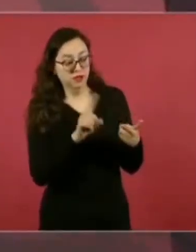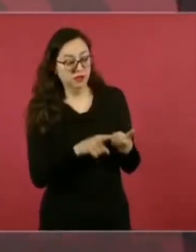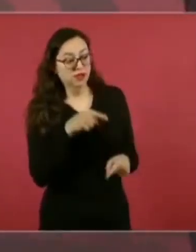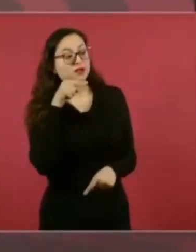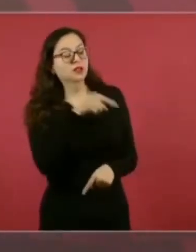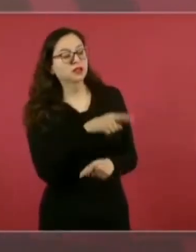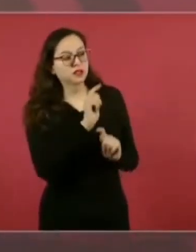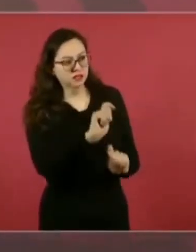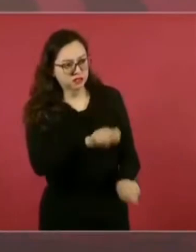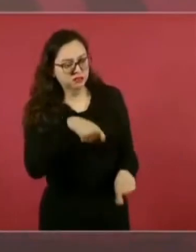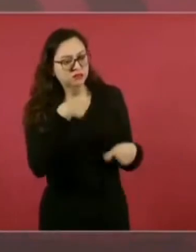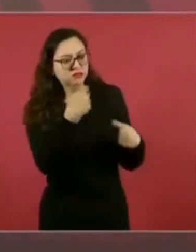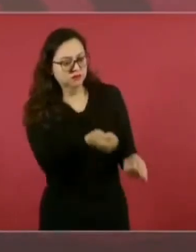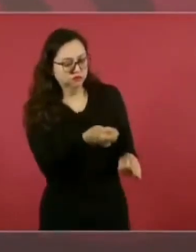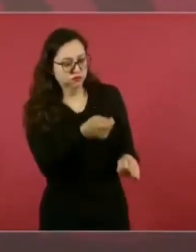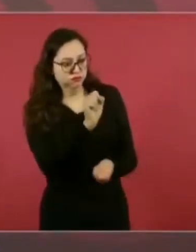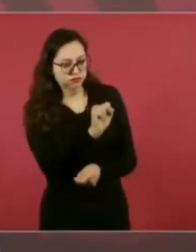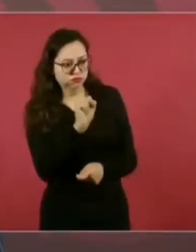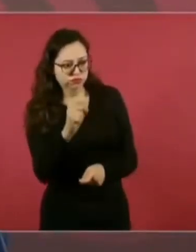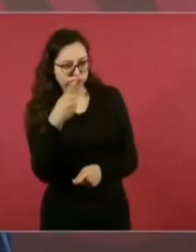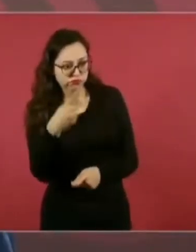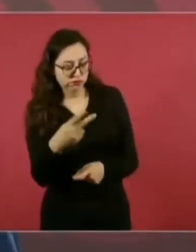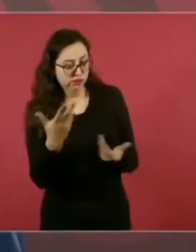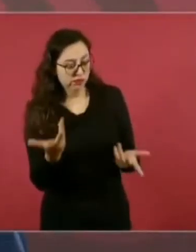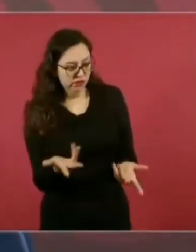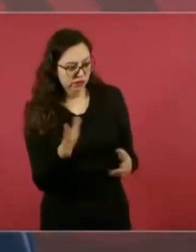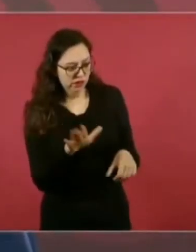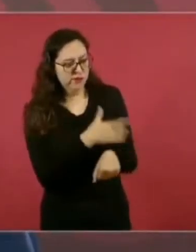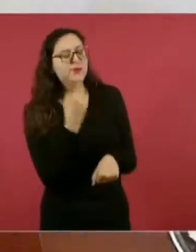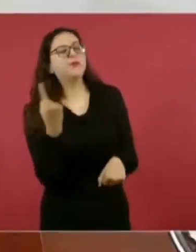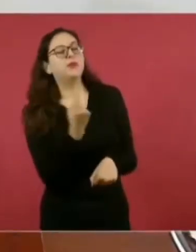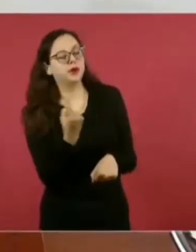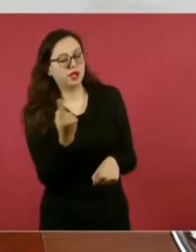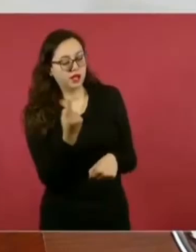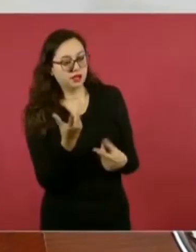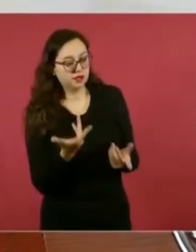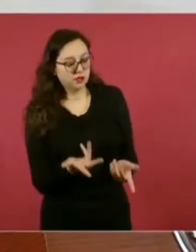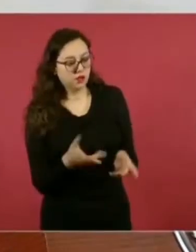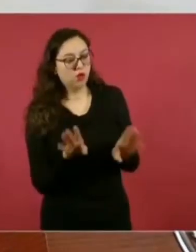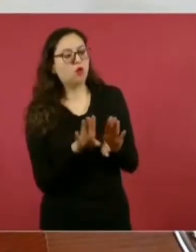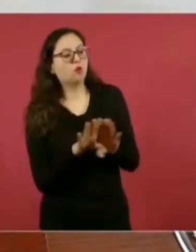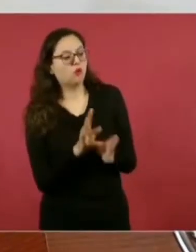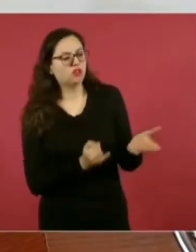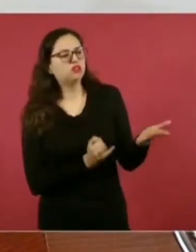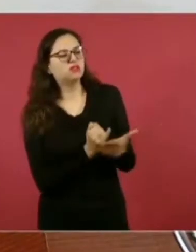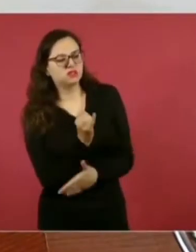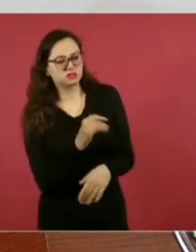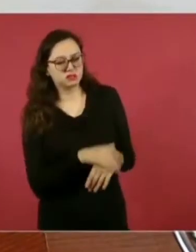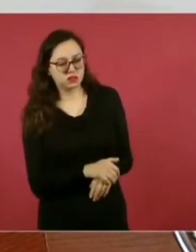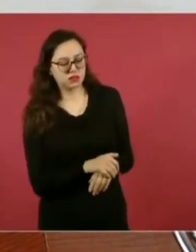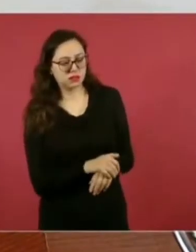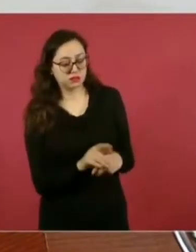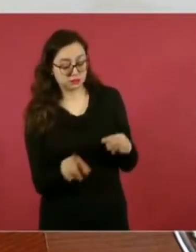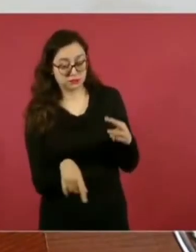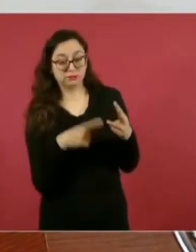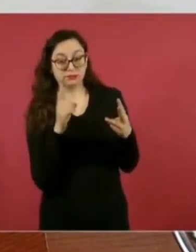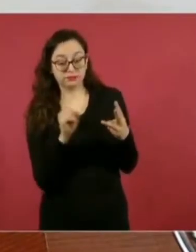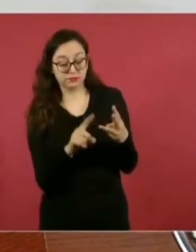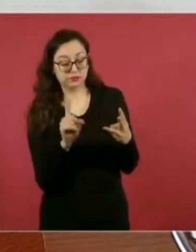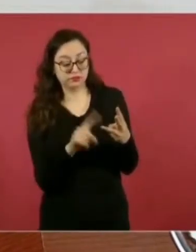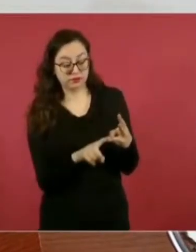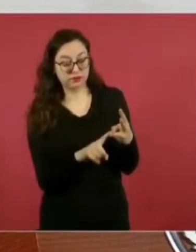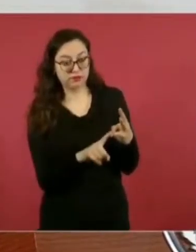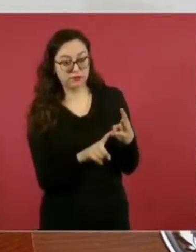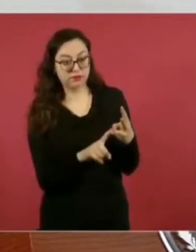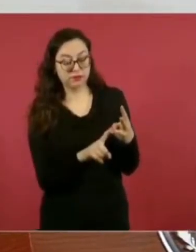de nombrarlo secretario de Seguridad Pública? Número tres,